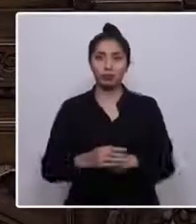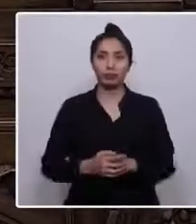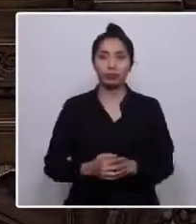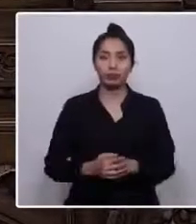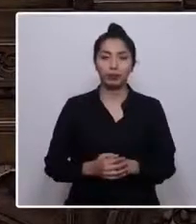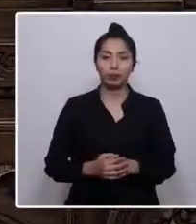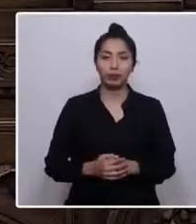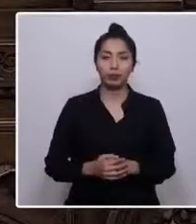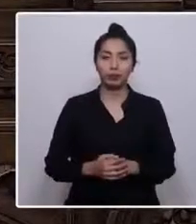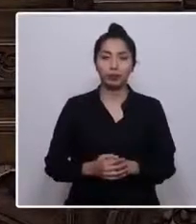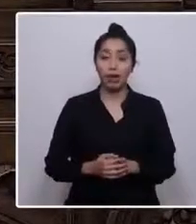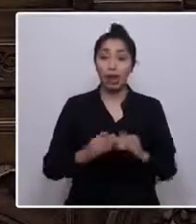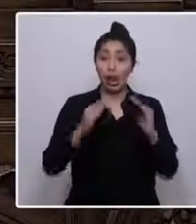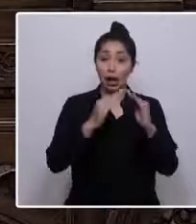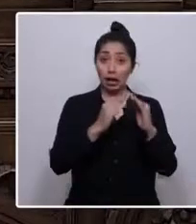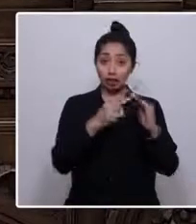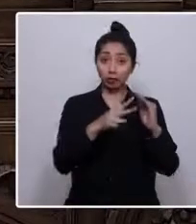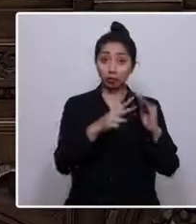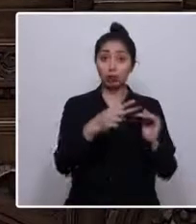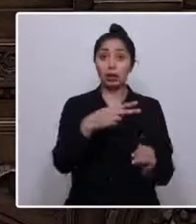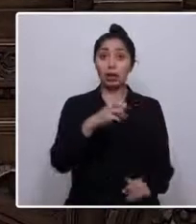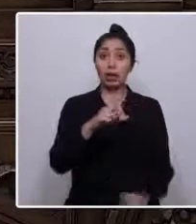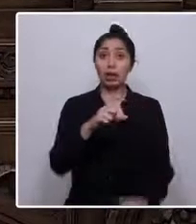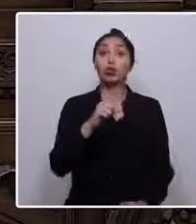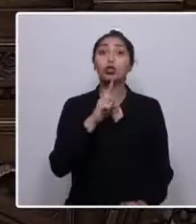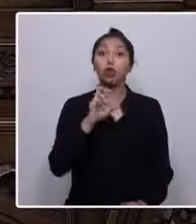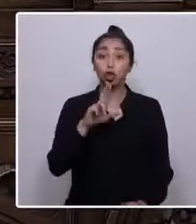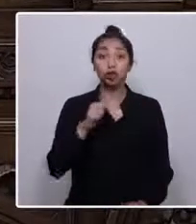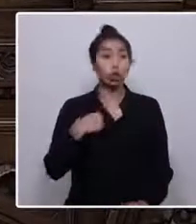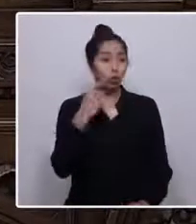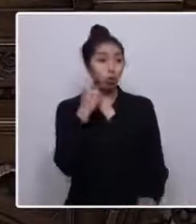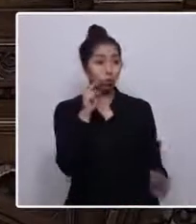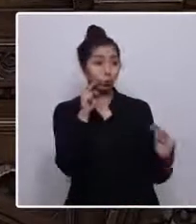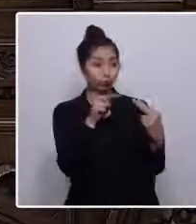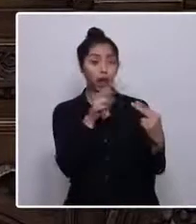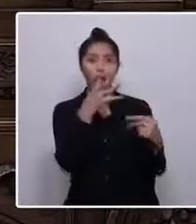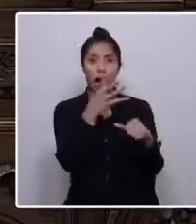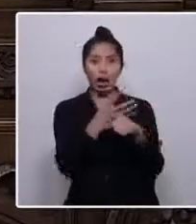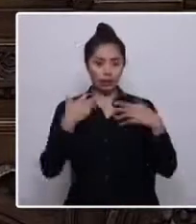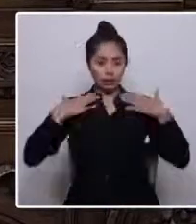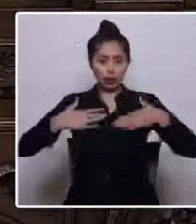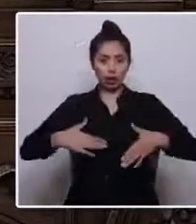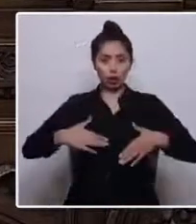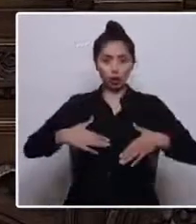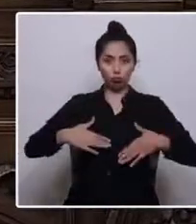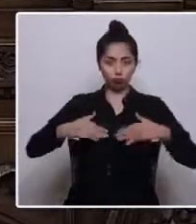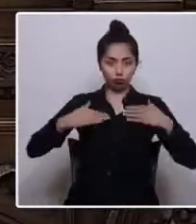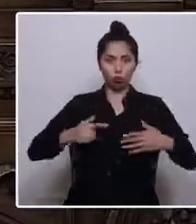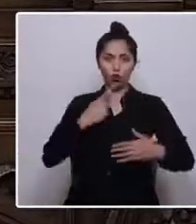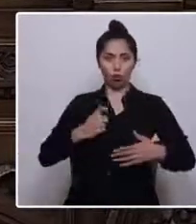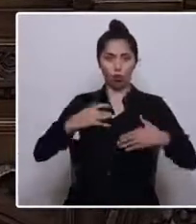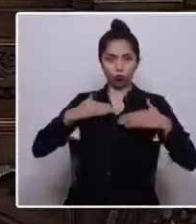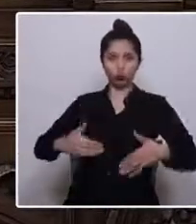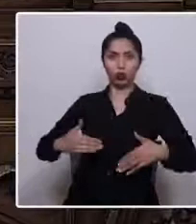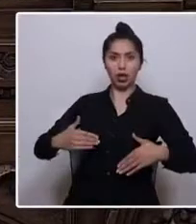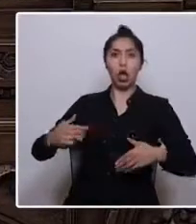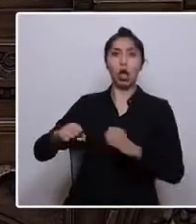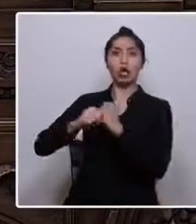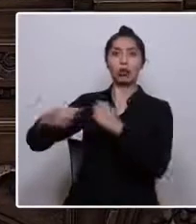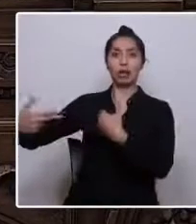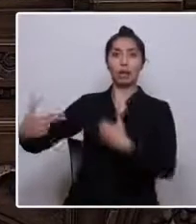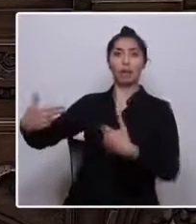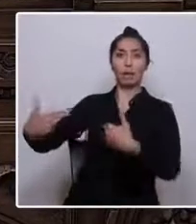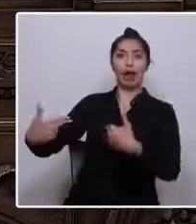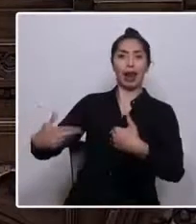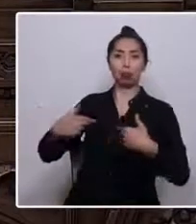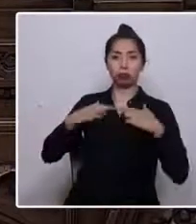En la casa de Héctor, que me tocó conocerlo personalmente, hay más chalecos antibalas en la mesa, en las sillas de su comedor, que platos en la mesa.